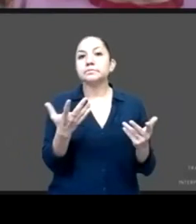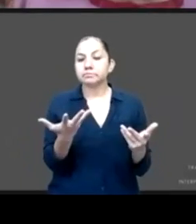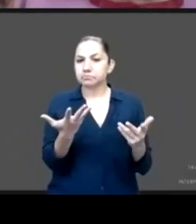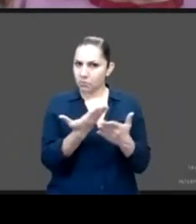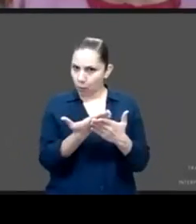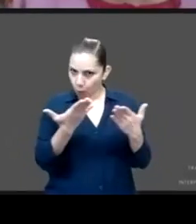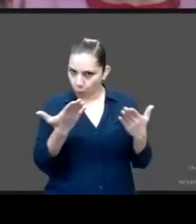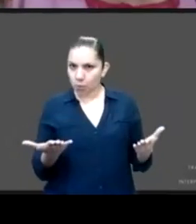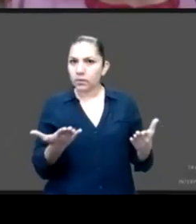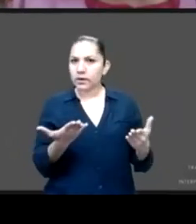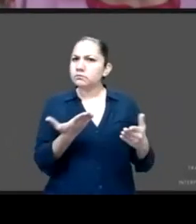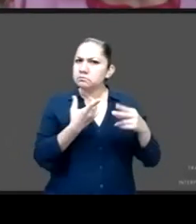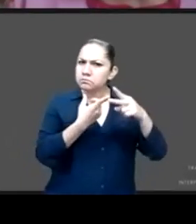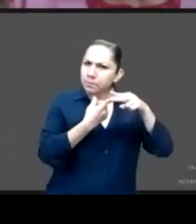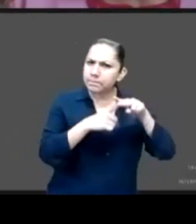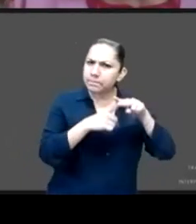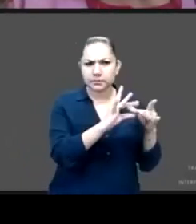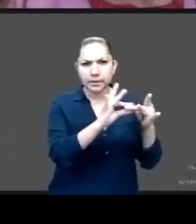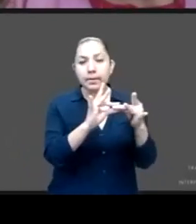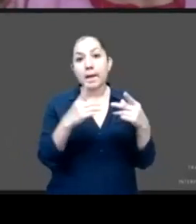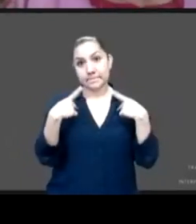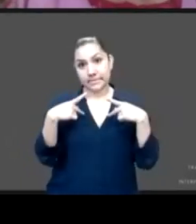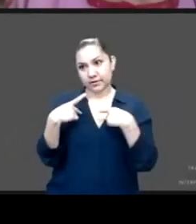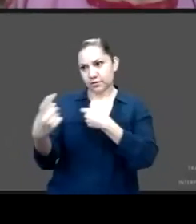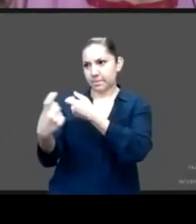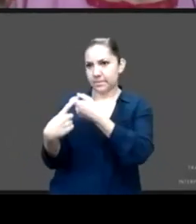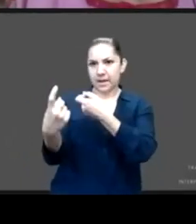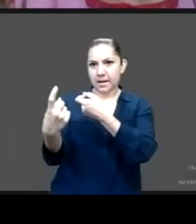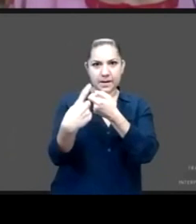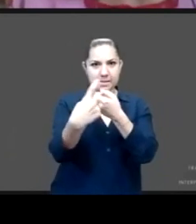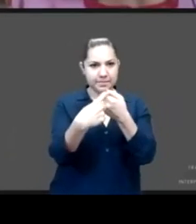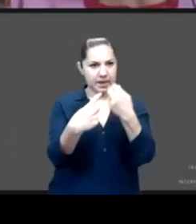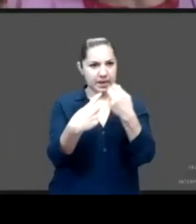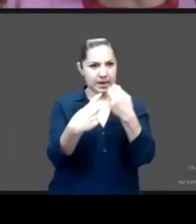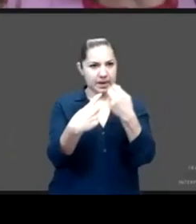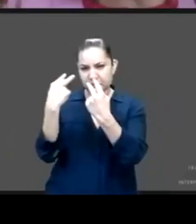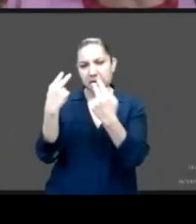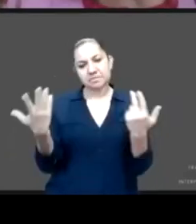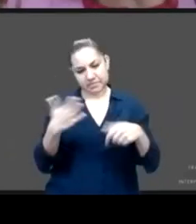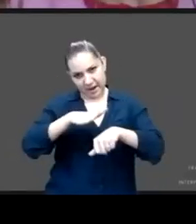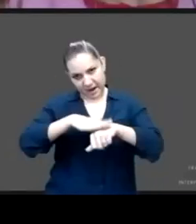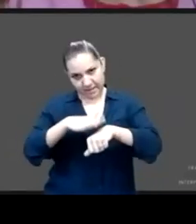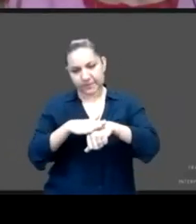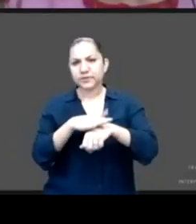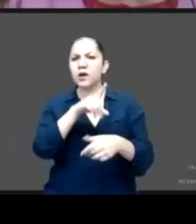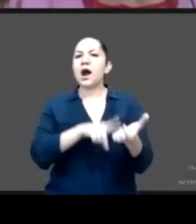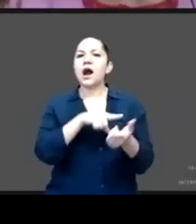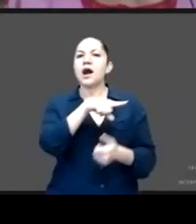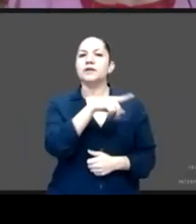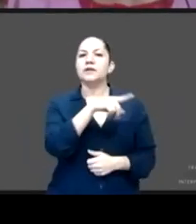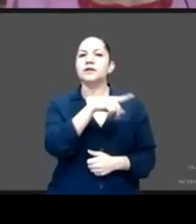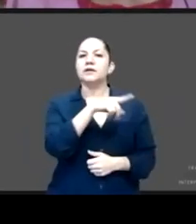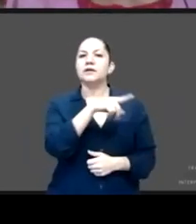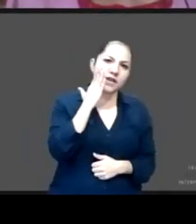en lo que la gente se va sumando. Recordar que, bueno, estamos a través de Facebook y ojalá nos puedan compartir en